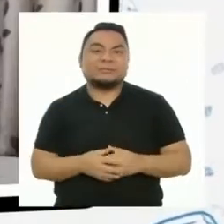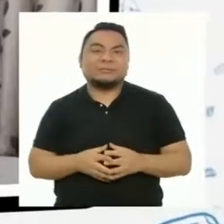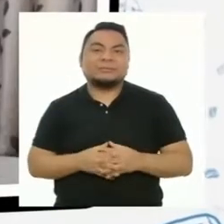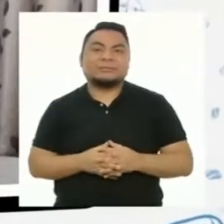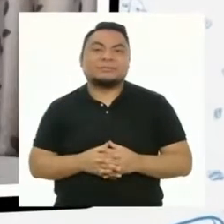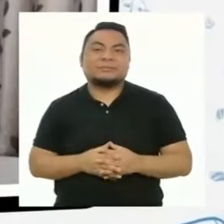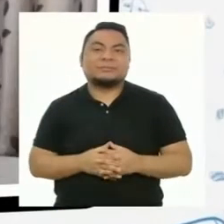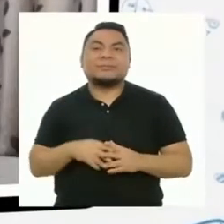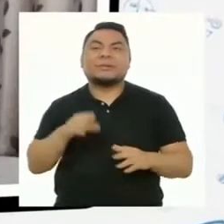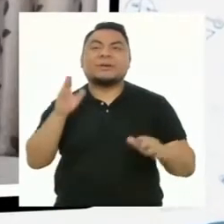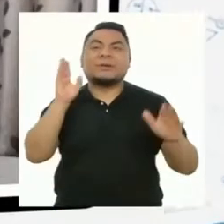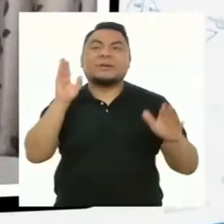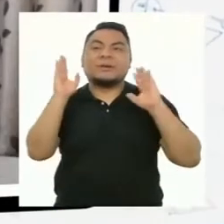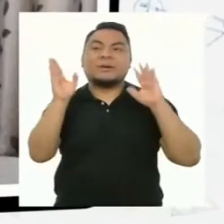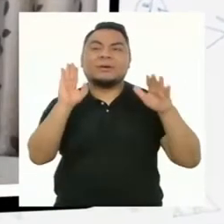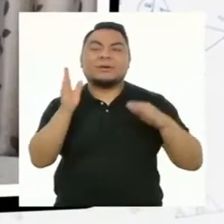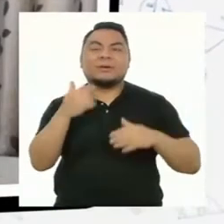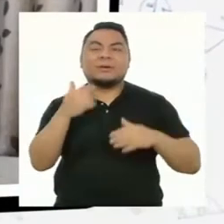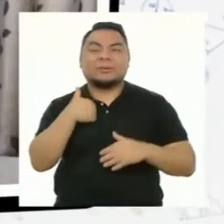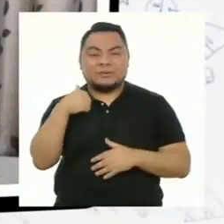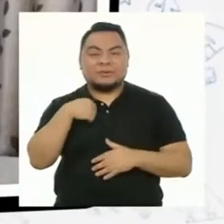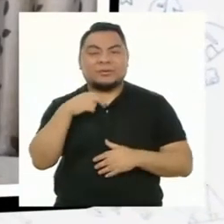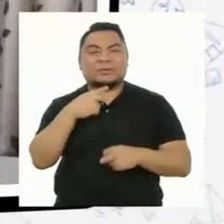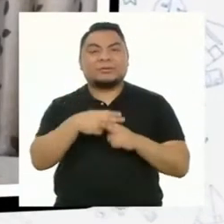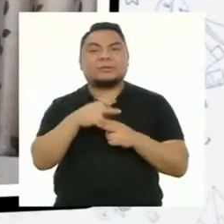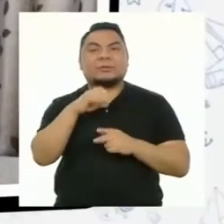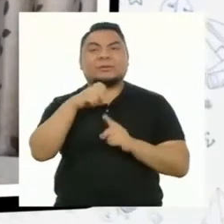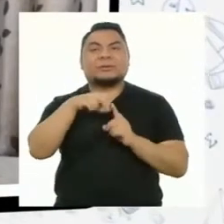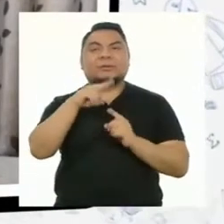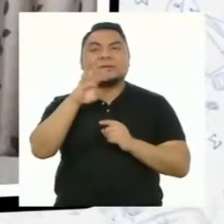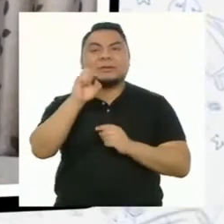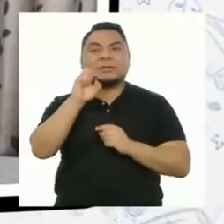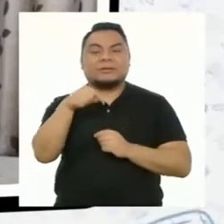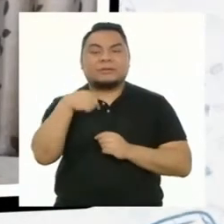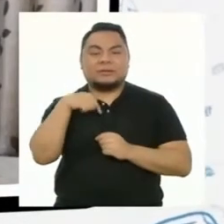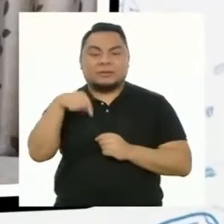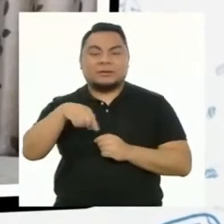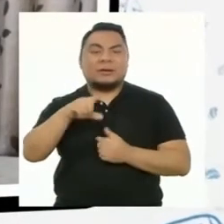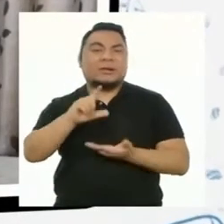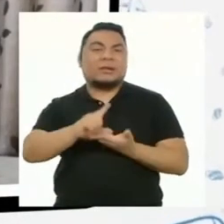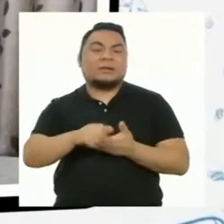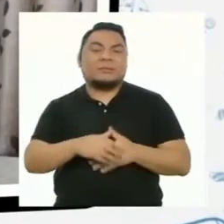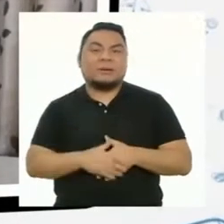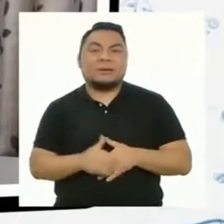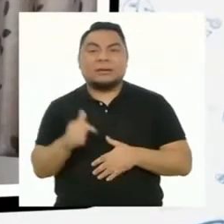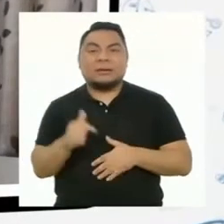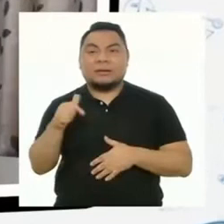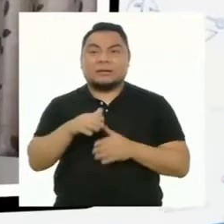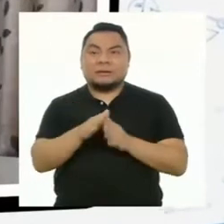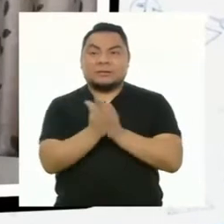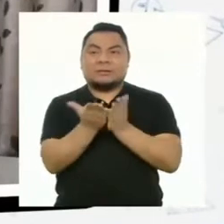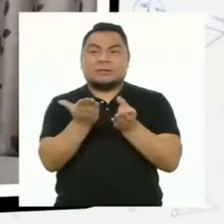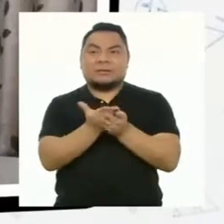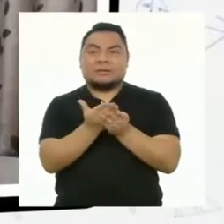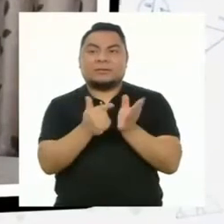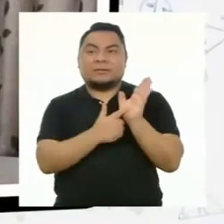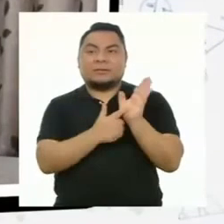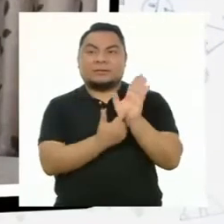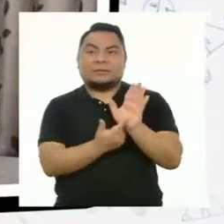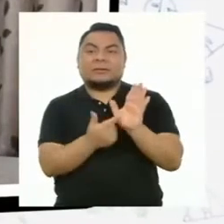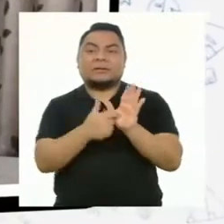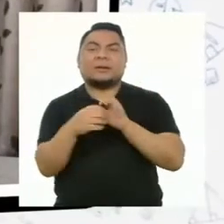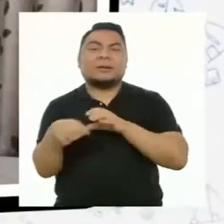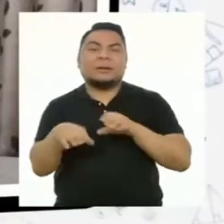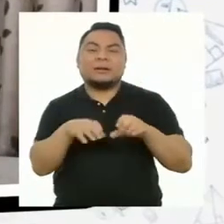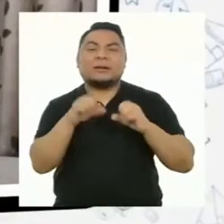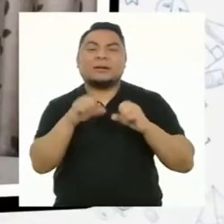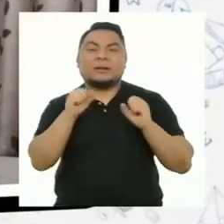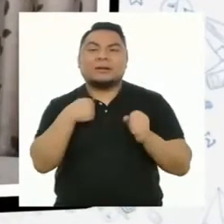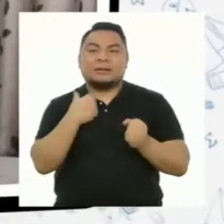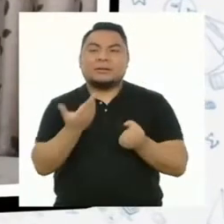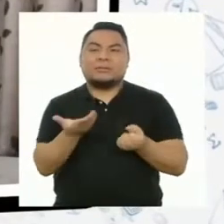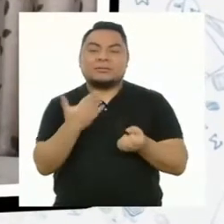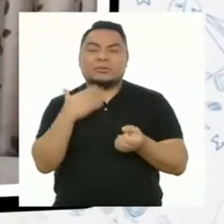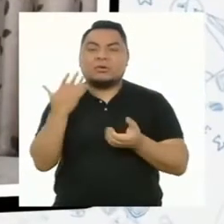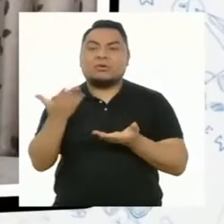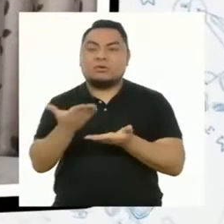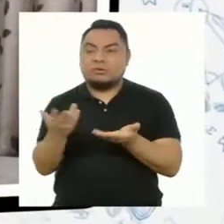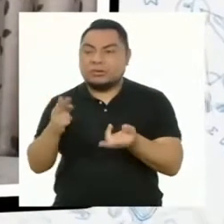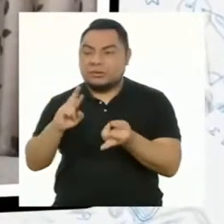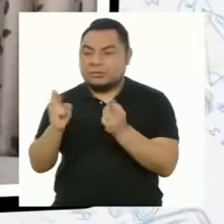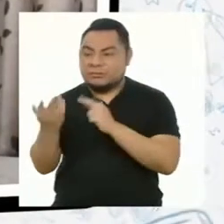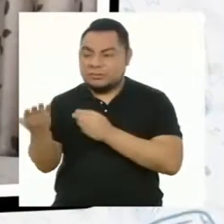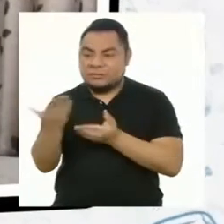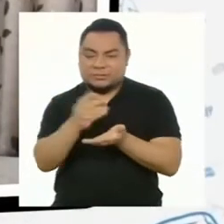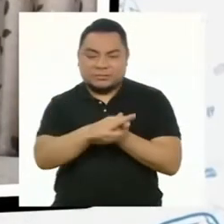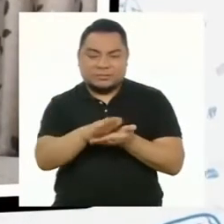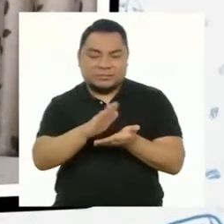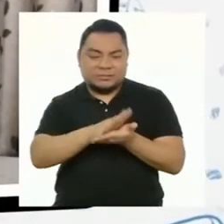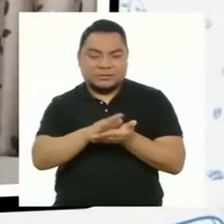Hola, Rodrigo. Me llamo Esteban y soy de la región Lima. Este es mi portafolio que está hecho a base de material reciclado.